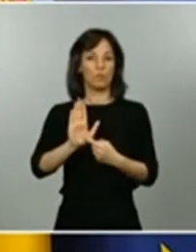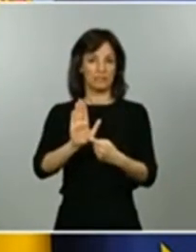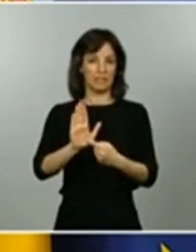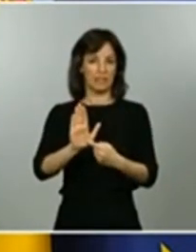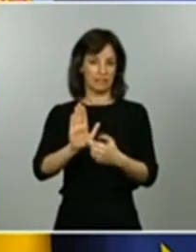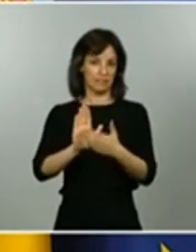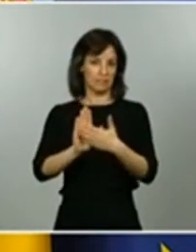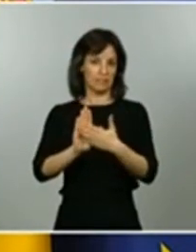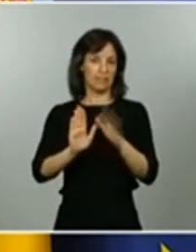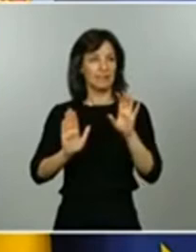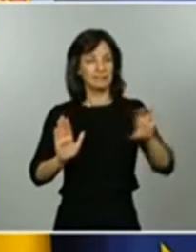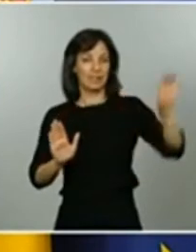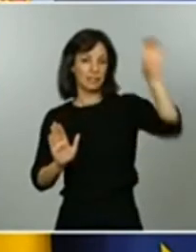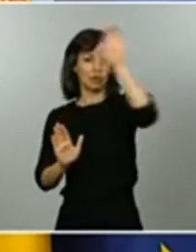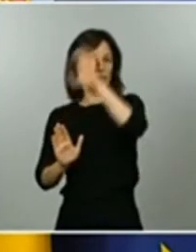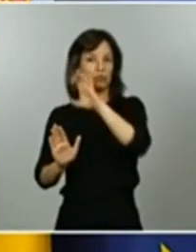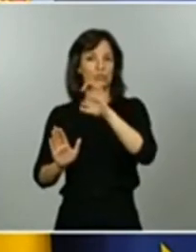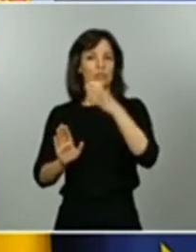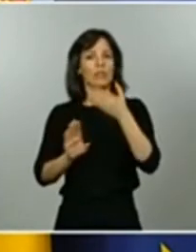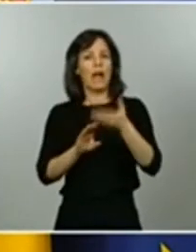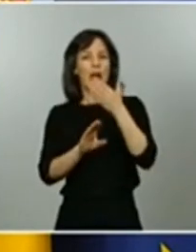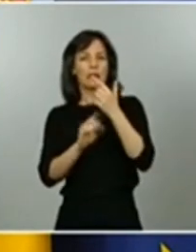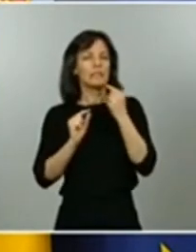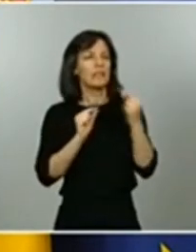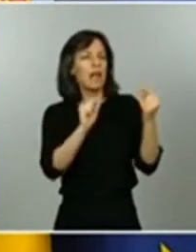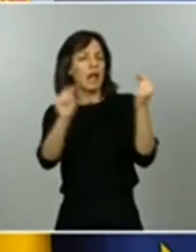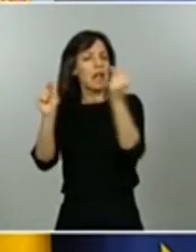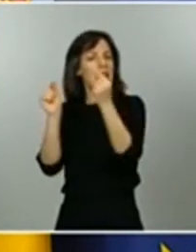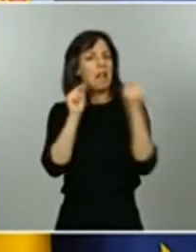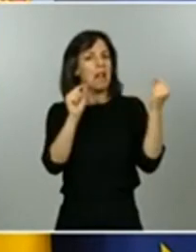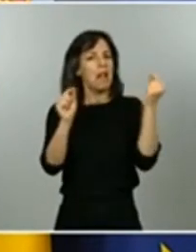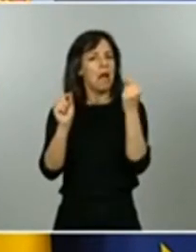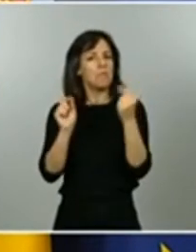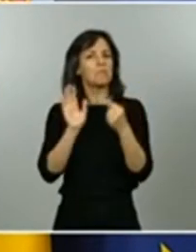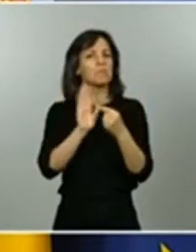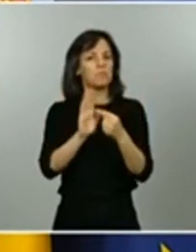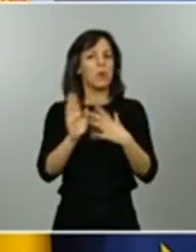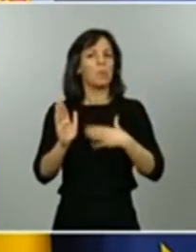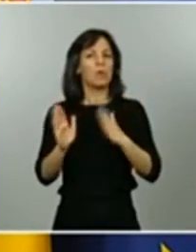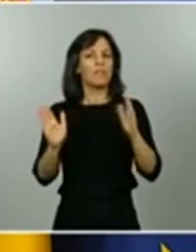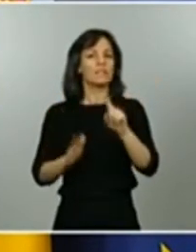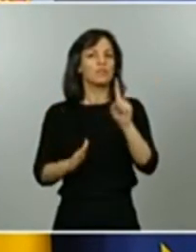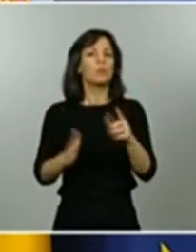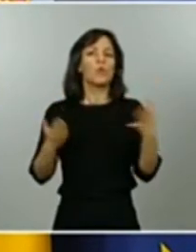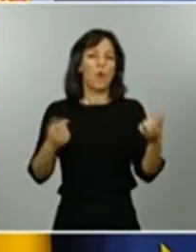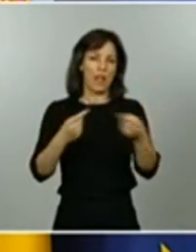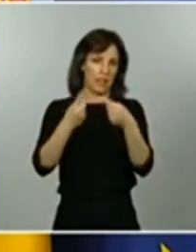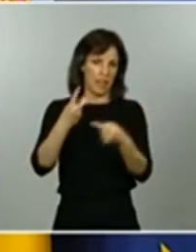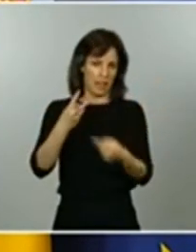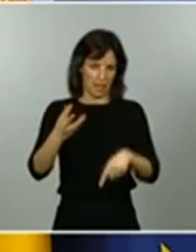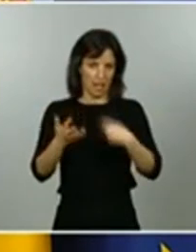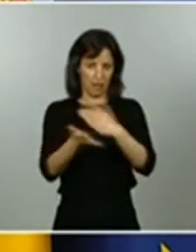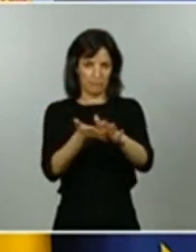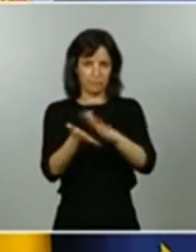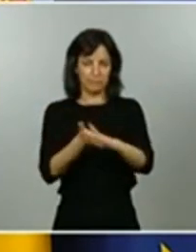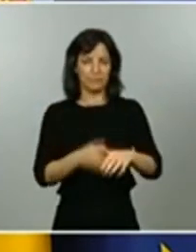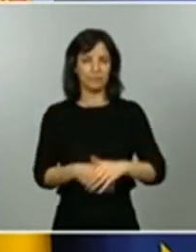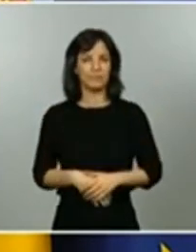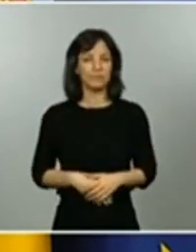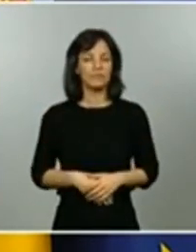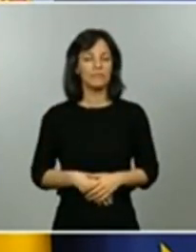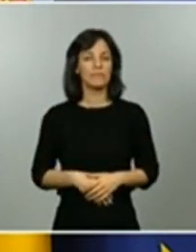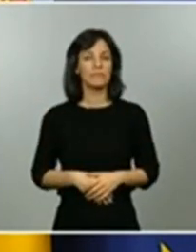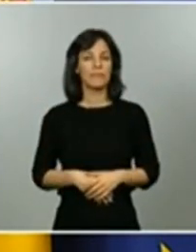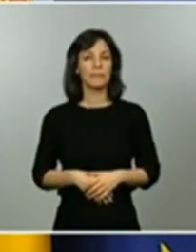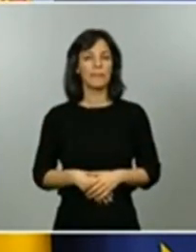después de las discusiones conjuntas, que pueden progresar a la fase 1. Los criterios que se han utilizado, a modo de resumen, porque hay